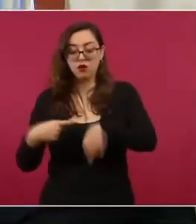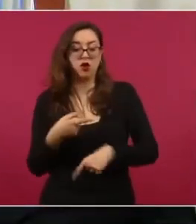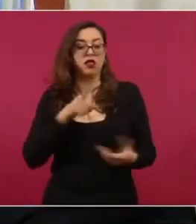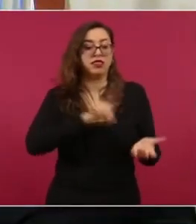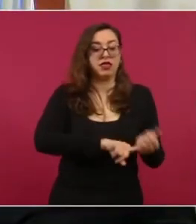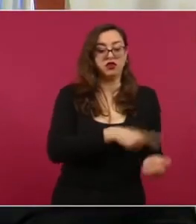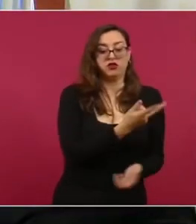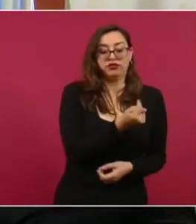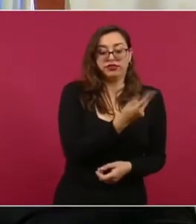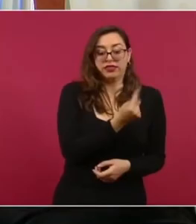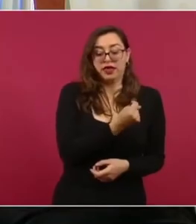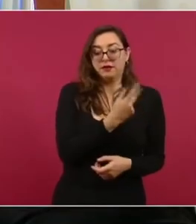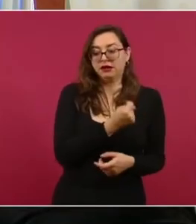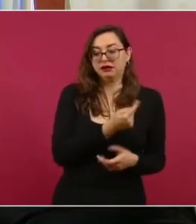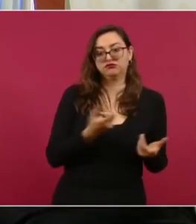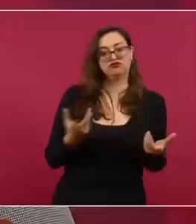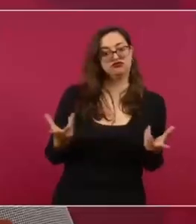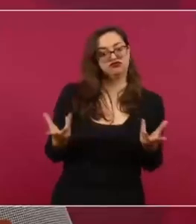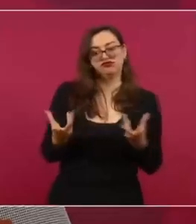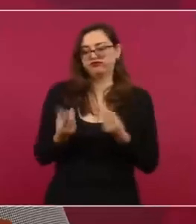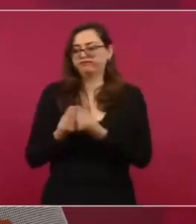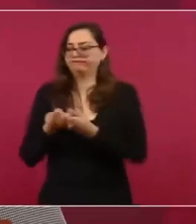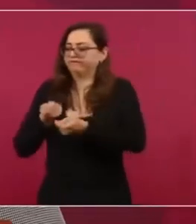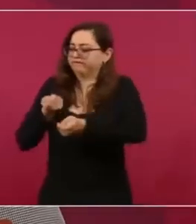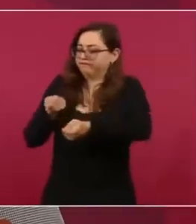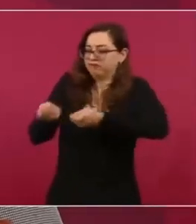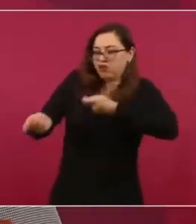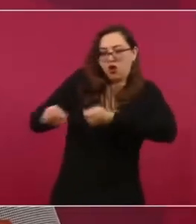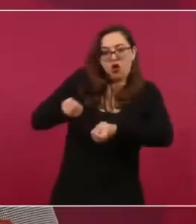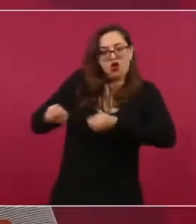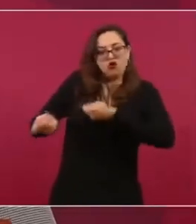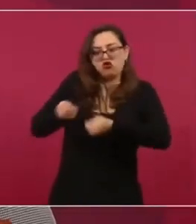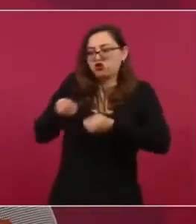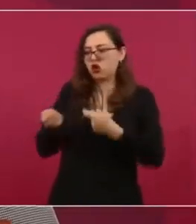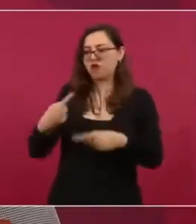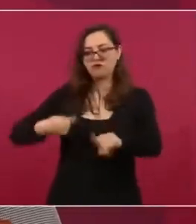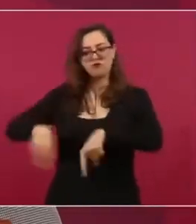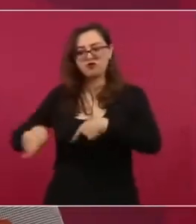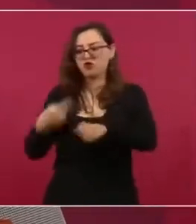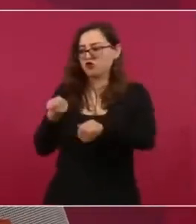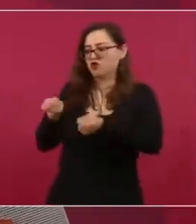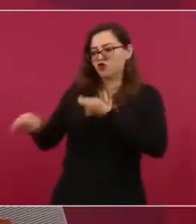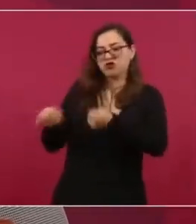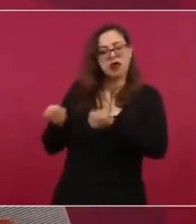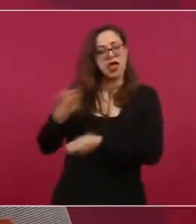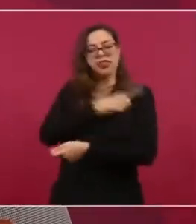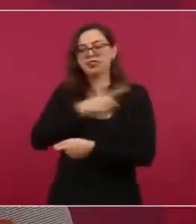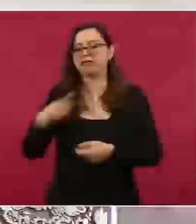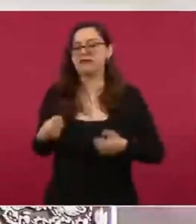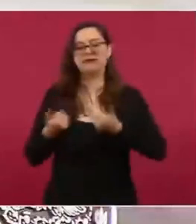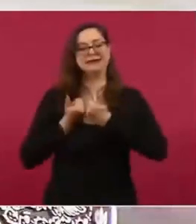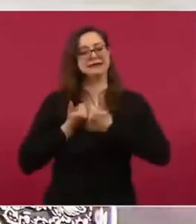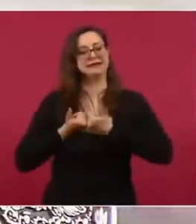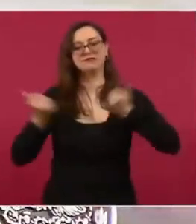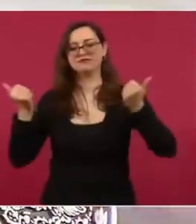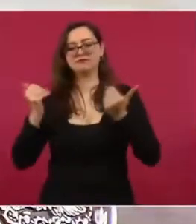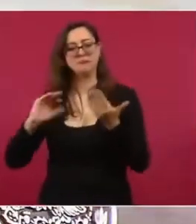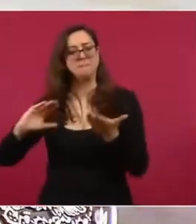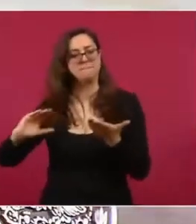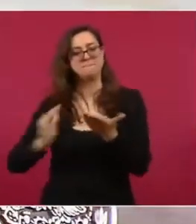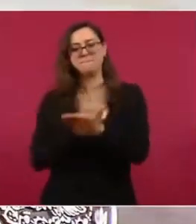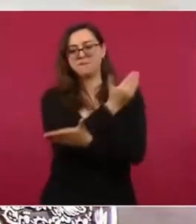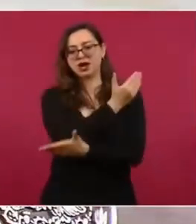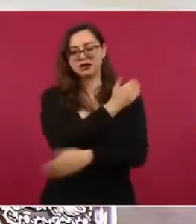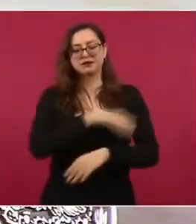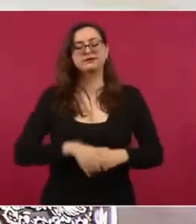las televisoras tienen el control de la Federación y de la Selección Mexicana y yo, a